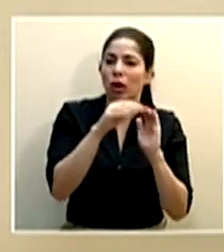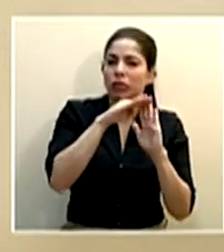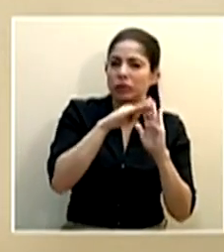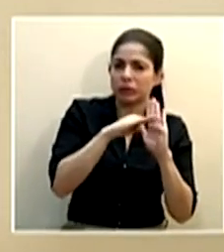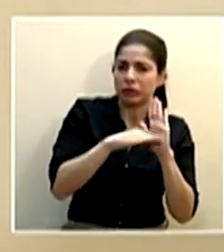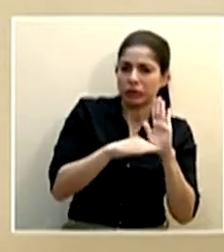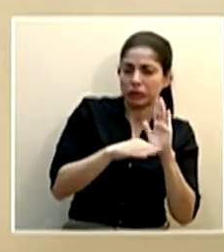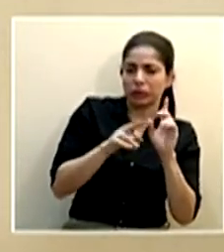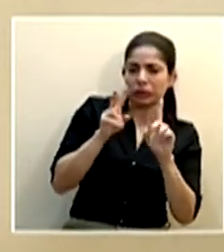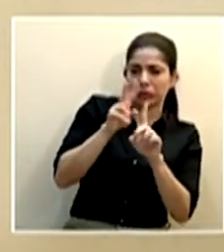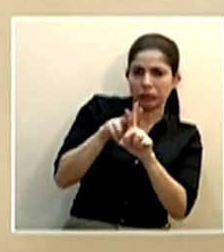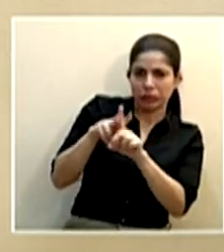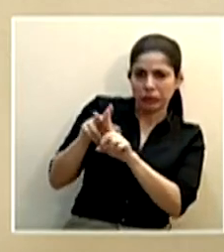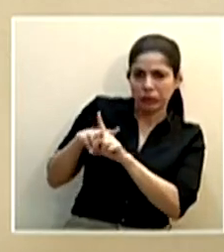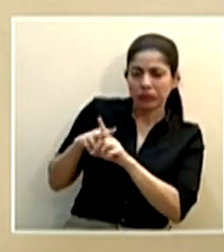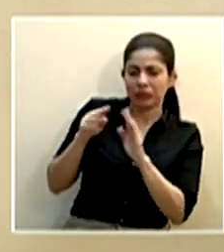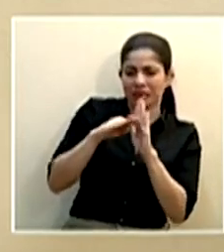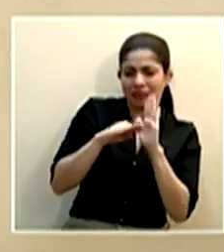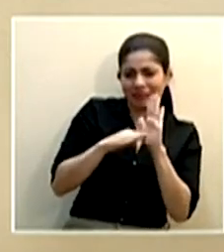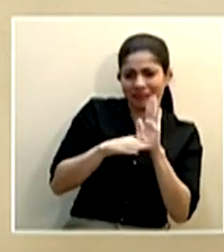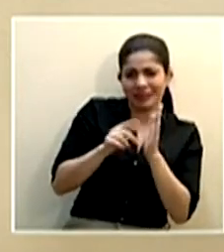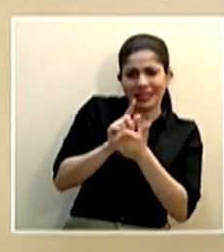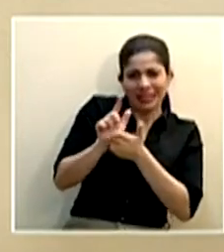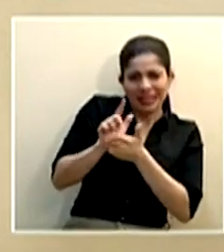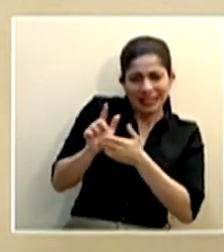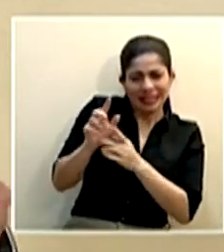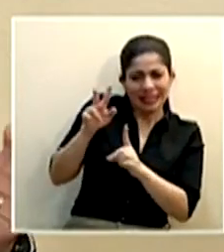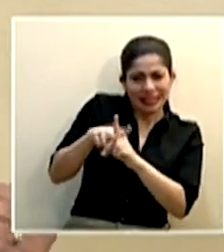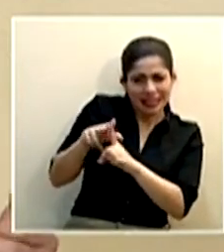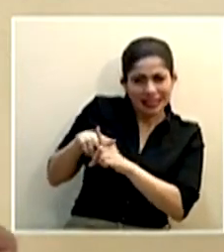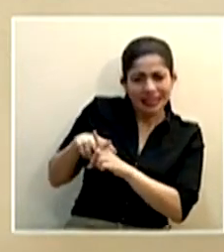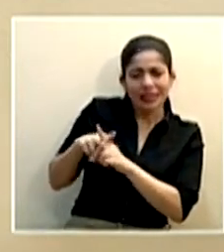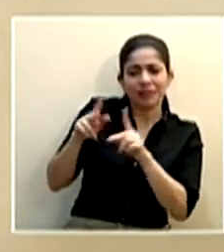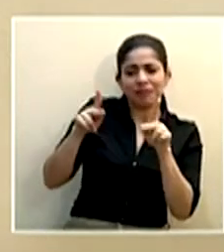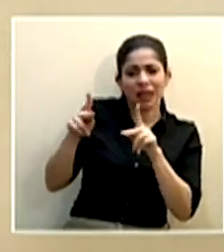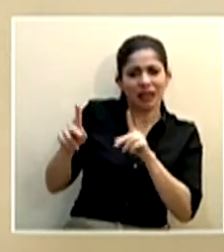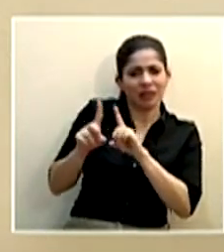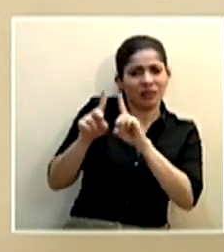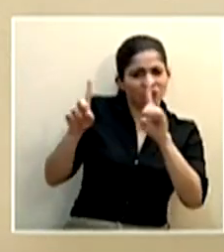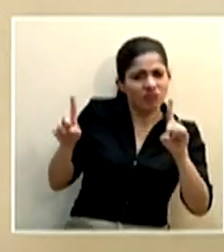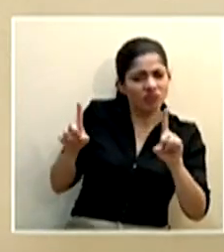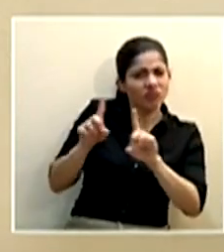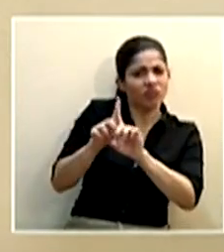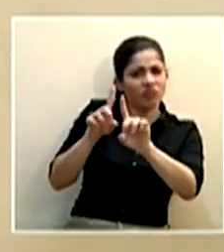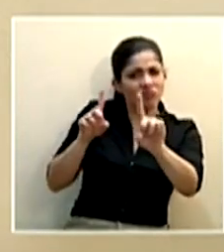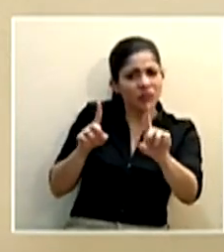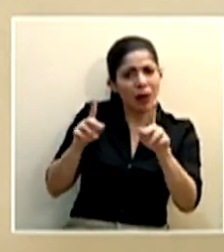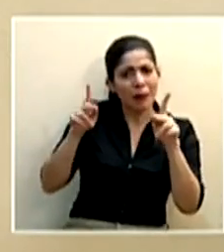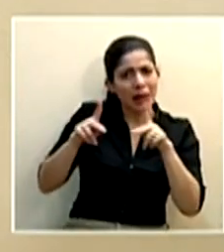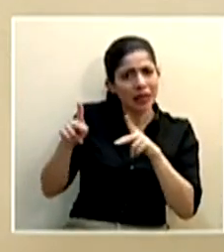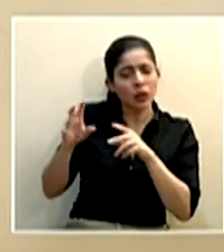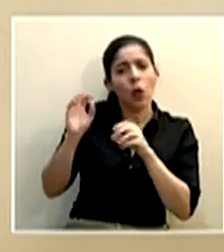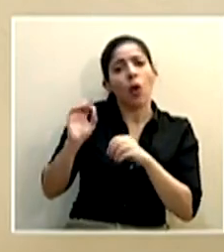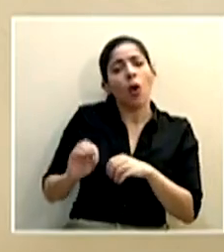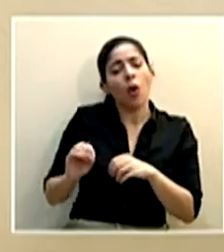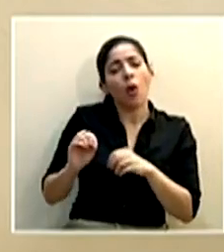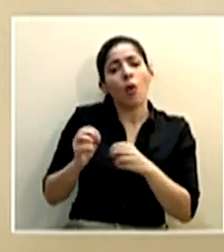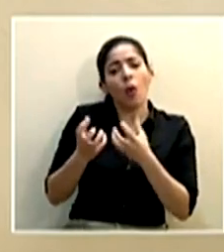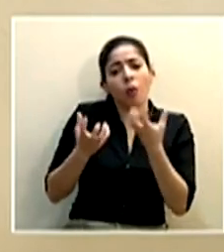protocolos siguiendo toda esa rigurosidad de la medida de higiene siguiendo el distanciamiento físico entre personas o entre